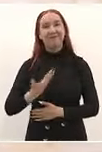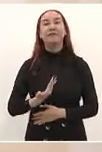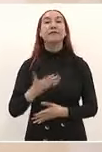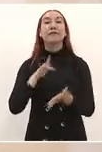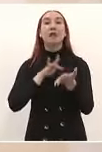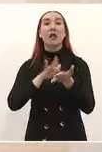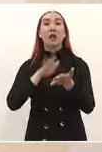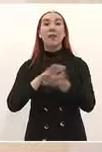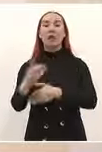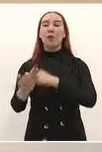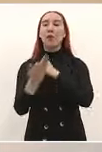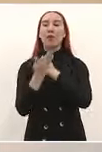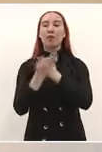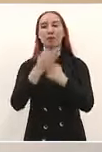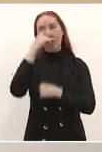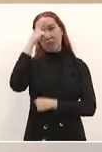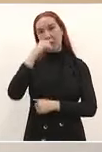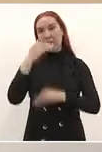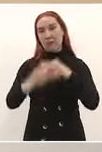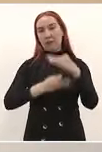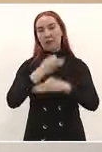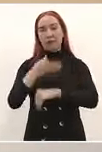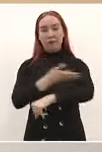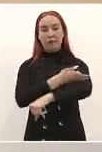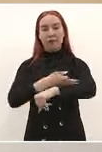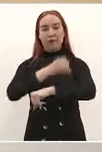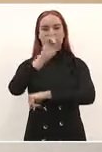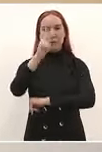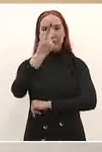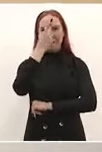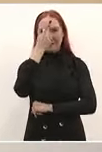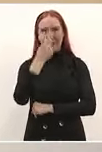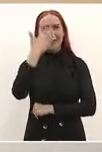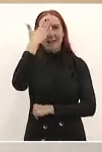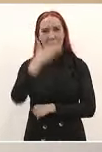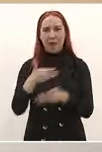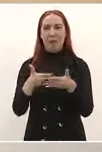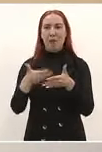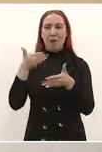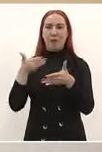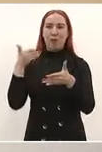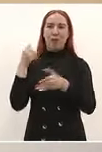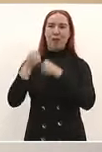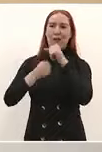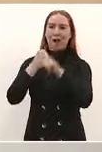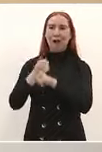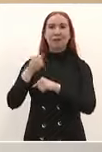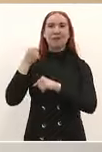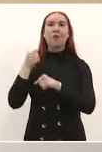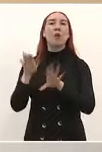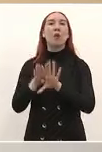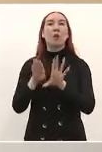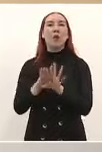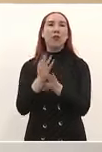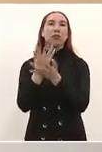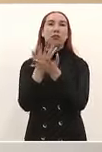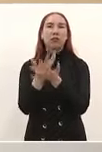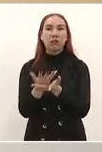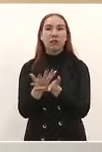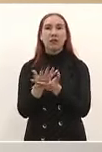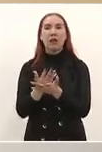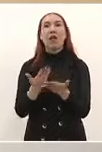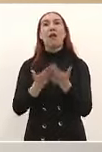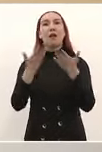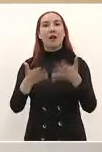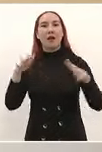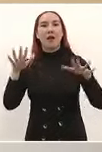apoyo brindado a las familias potosinas que esperaron décadas para tener un gobierno justo, humanismo y sensible.